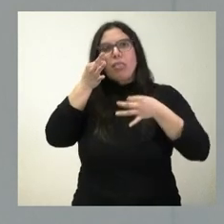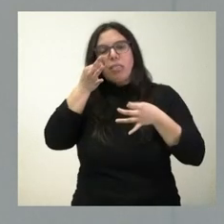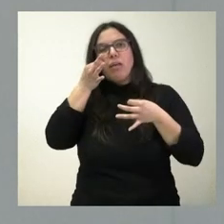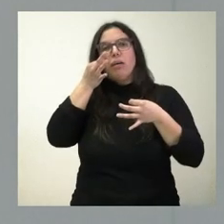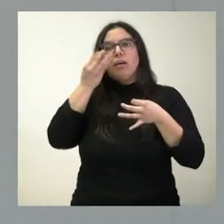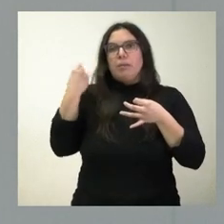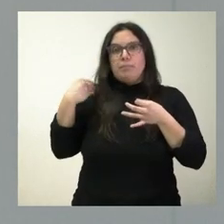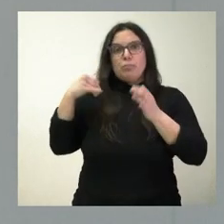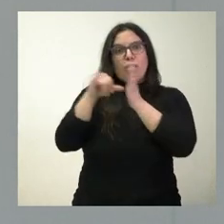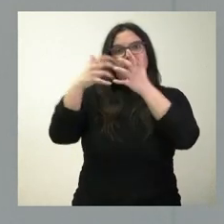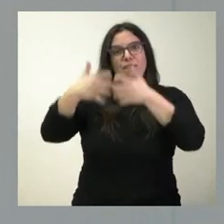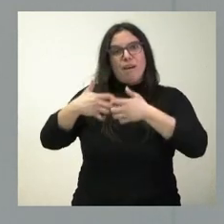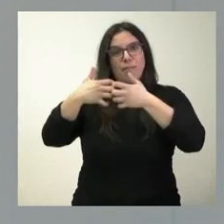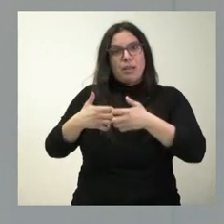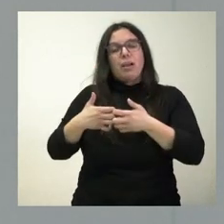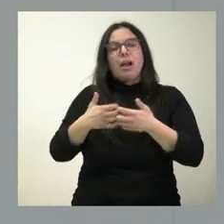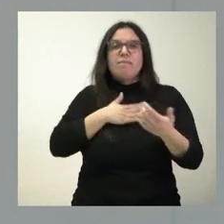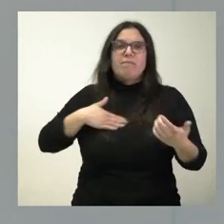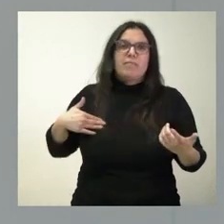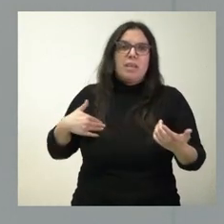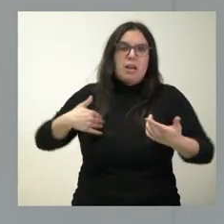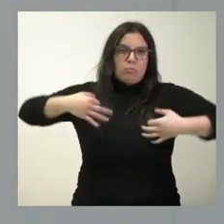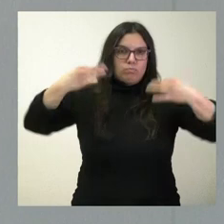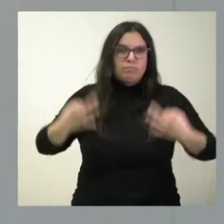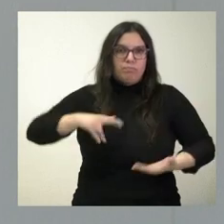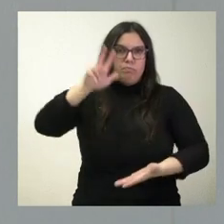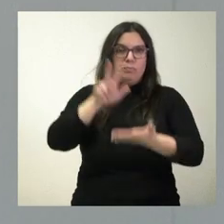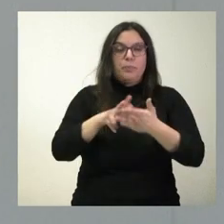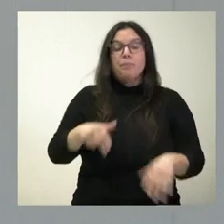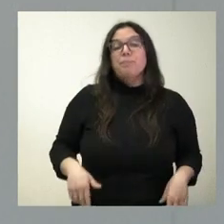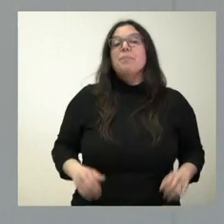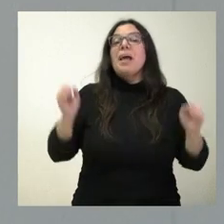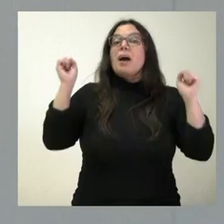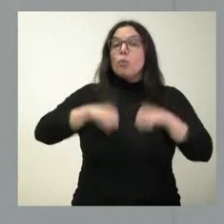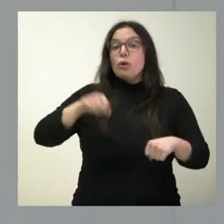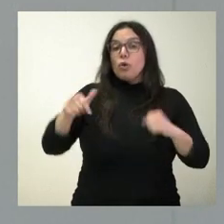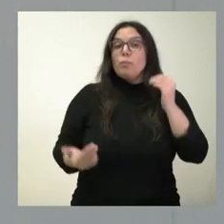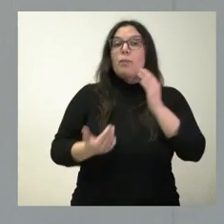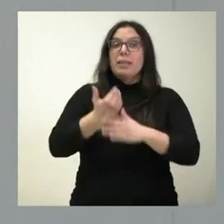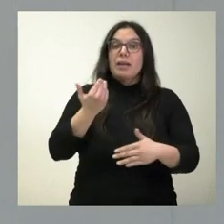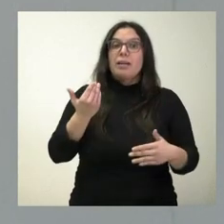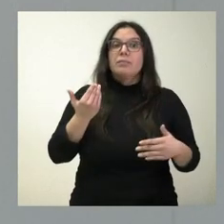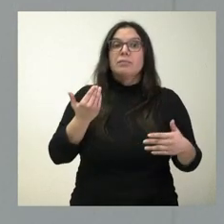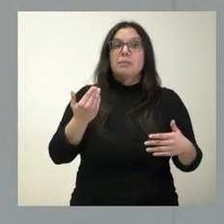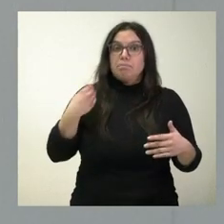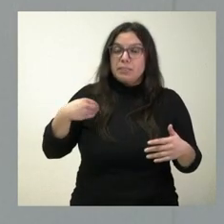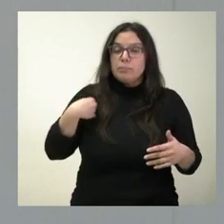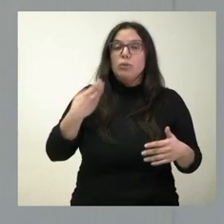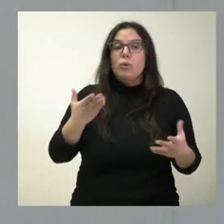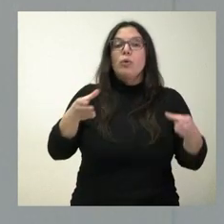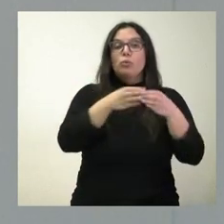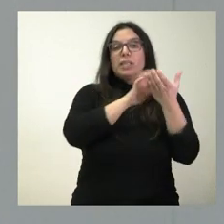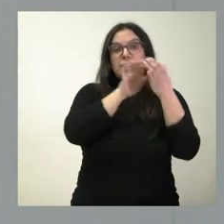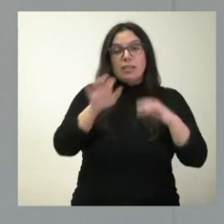pie mismo de la fábrica, se quiere reafirmar. El acuerdo que hemos tomado esta misma mañana es que la Junta de